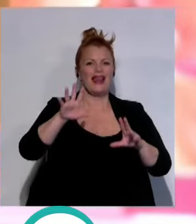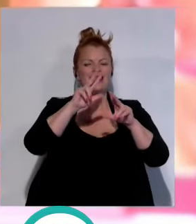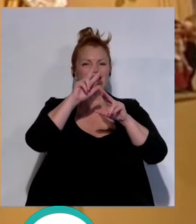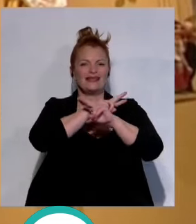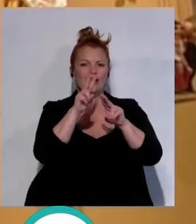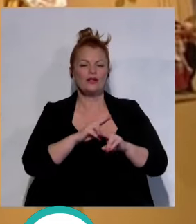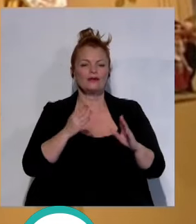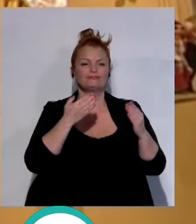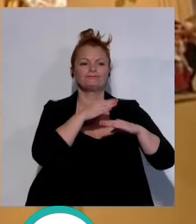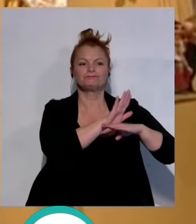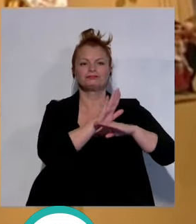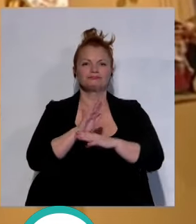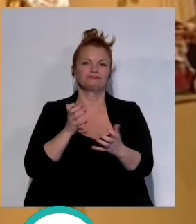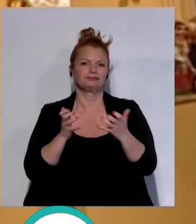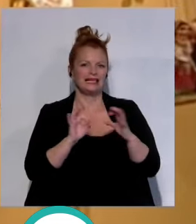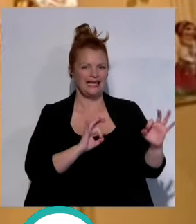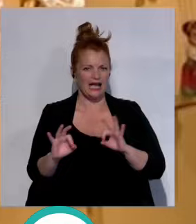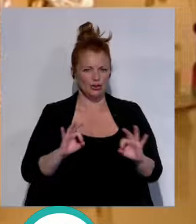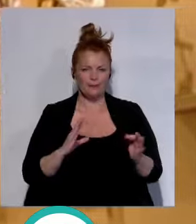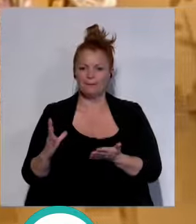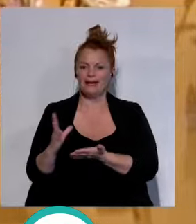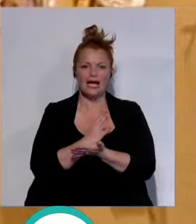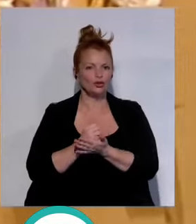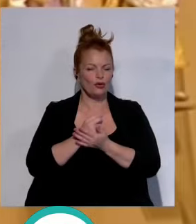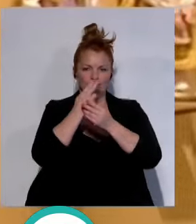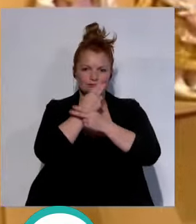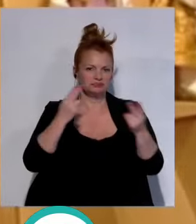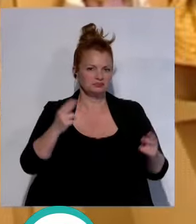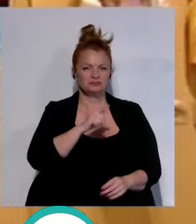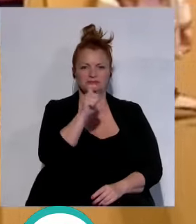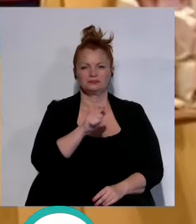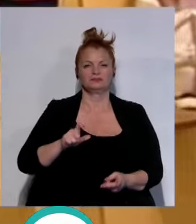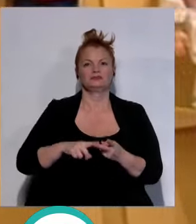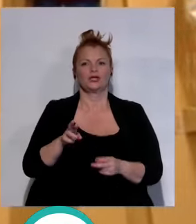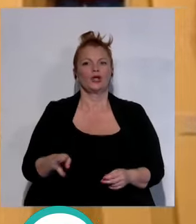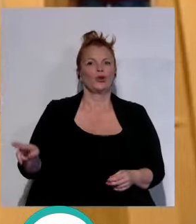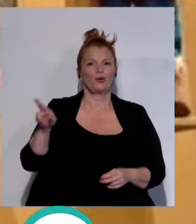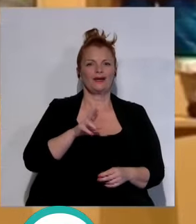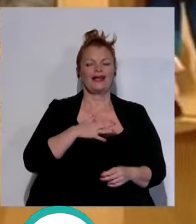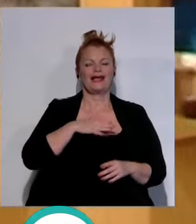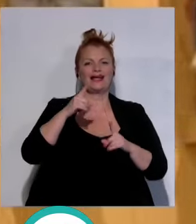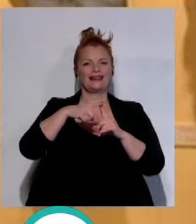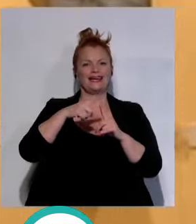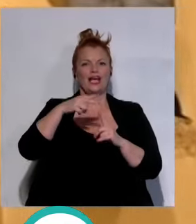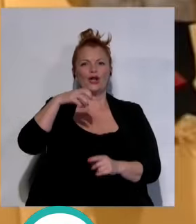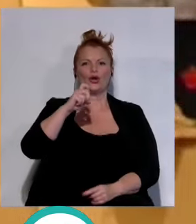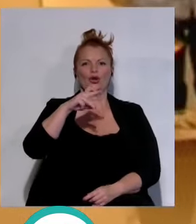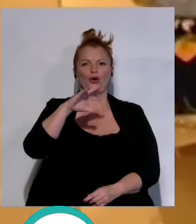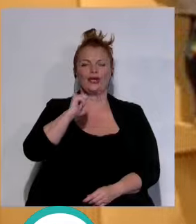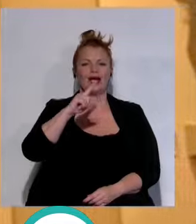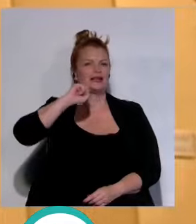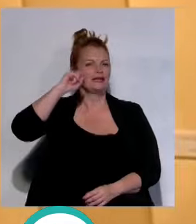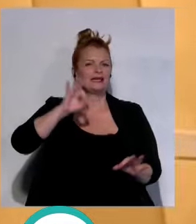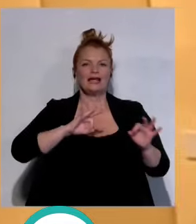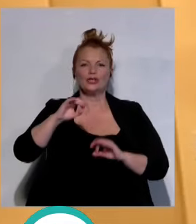más de una veintena de espectáculos para todos los públicos y se recuperará la compañía de la tía Norica el teatro popular más